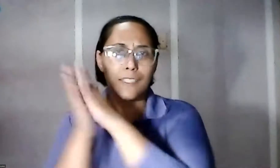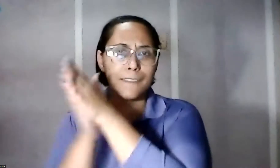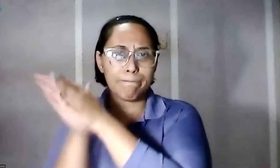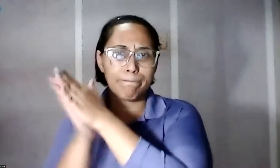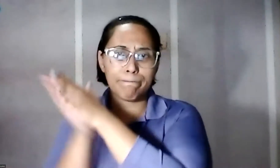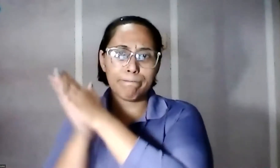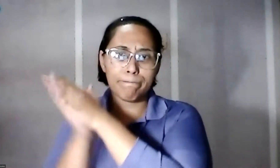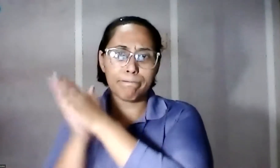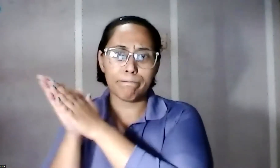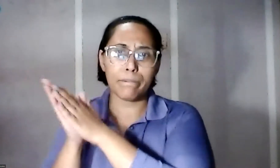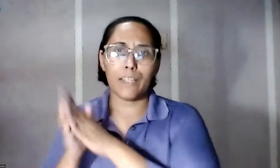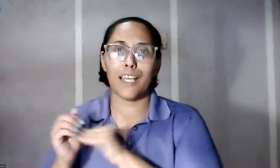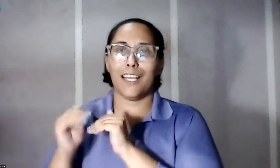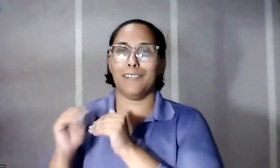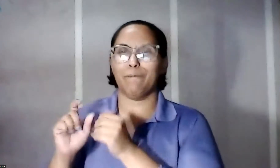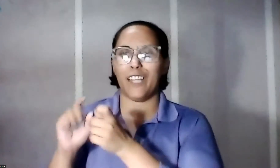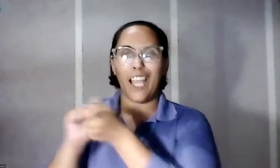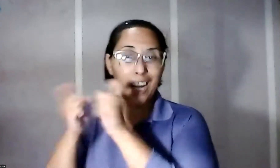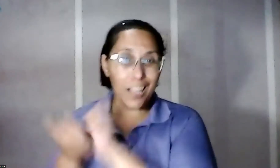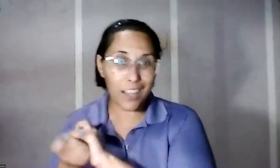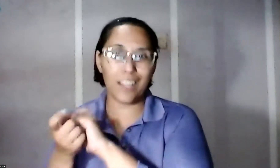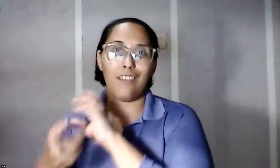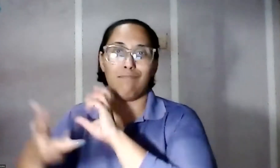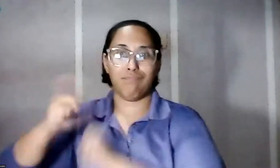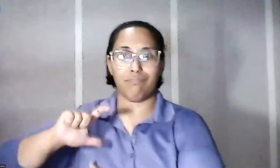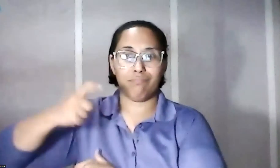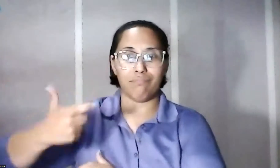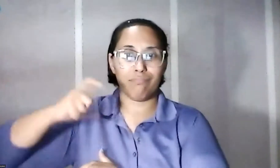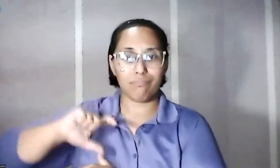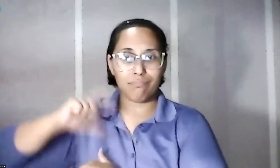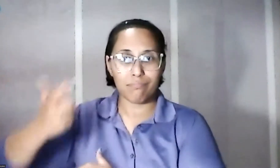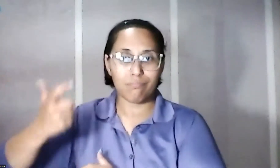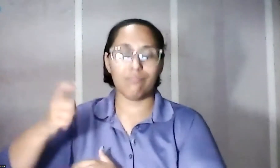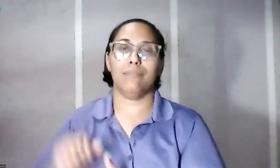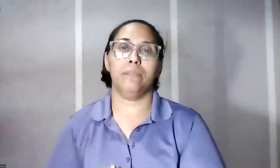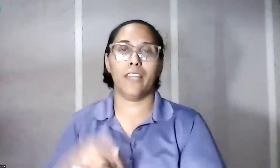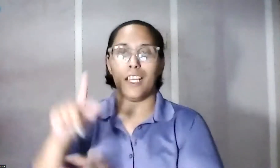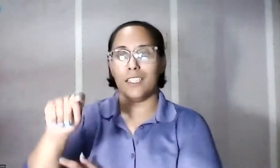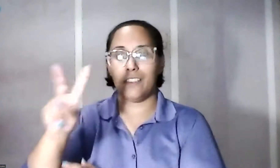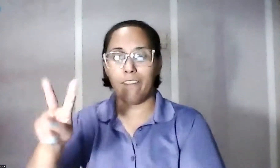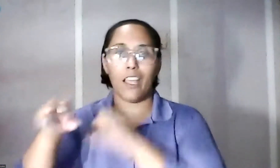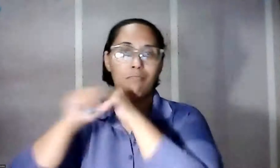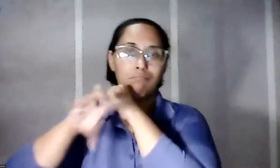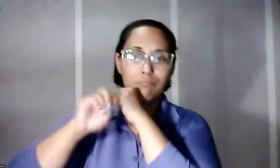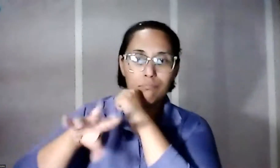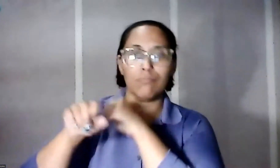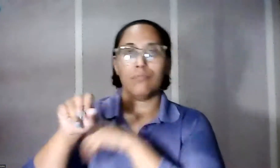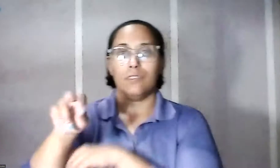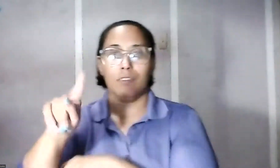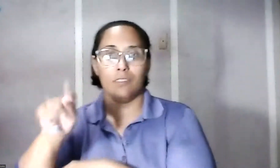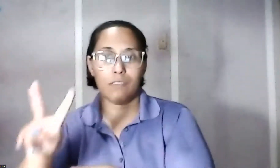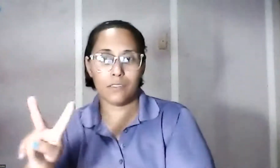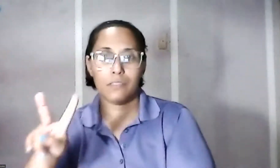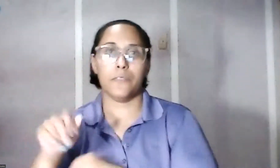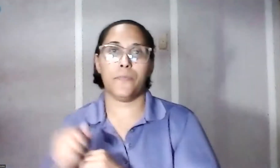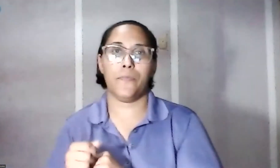que ha sido la del doblaje en Puerto Rico, el doblaje de anuncios, películas y series de televisión que se daba en Puerto Rico y que desde acá